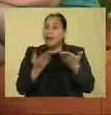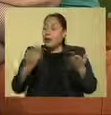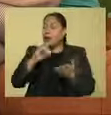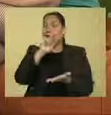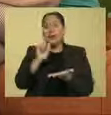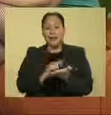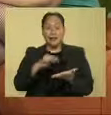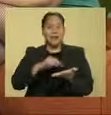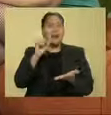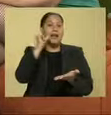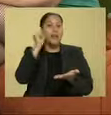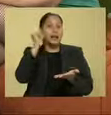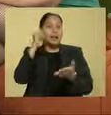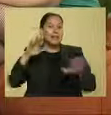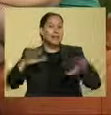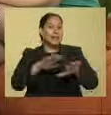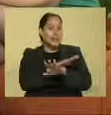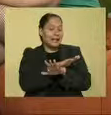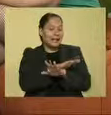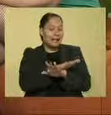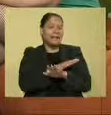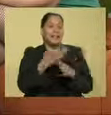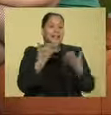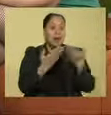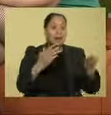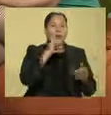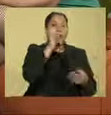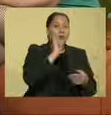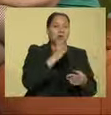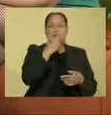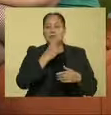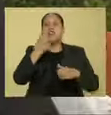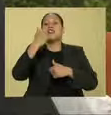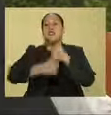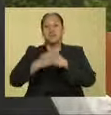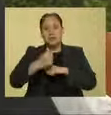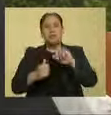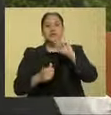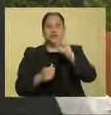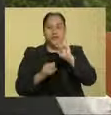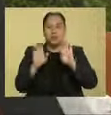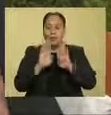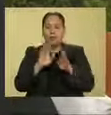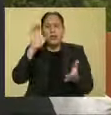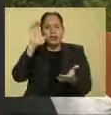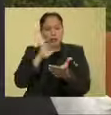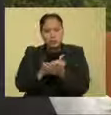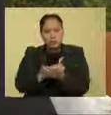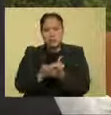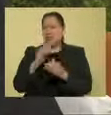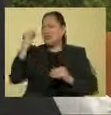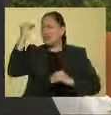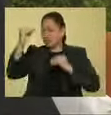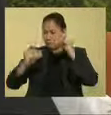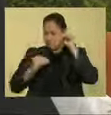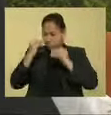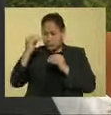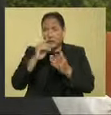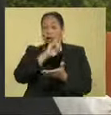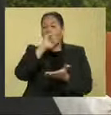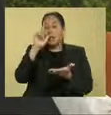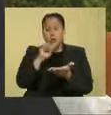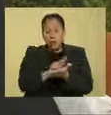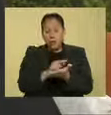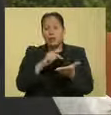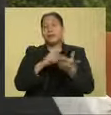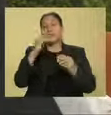sí, hay una competencia. Esto, hay que pensar que el matrimonio en los términos discursivos, en los términos legales,